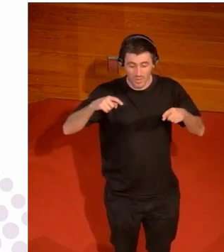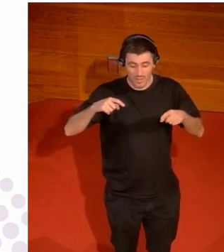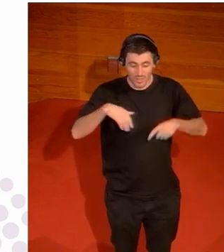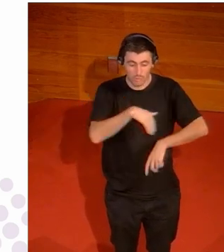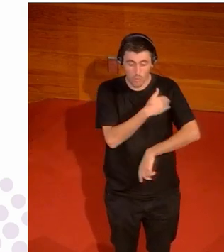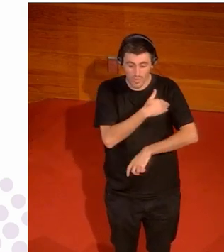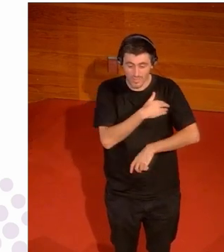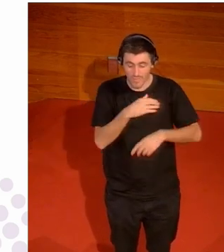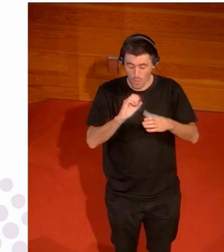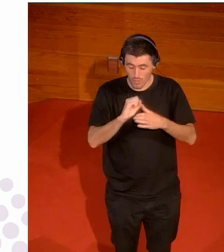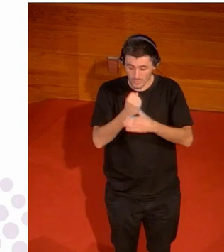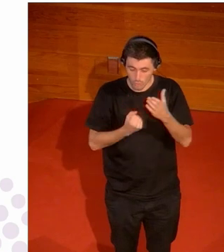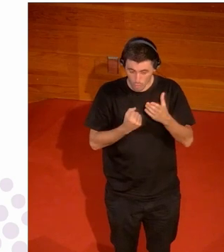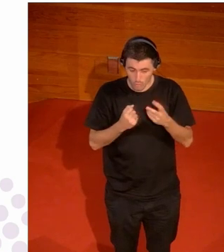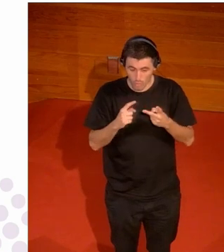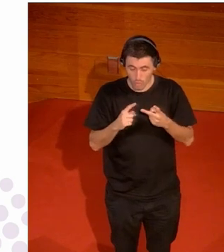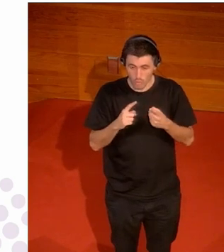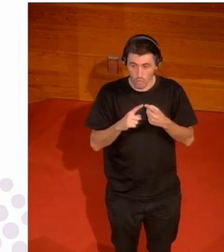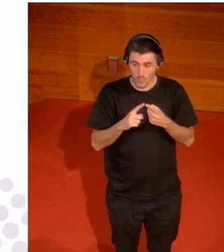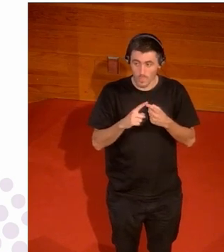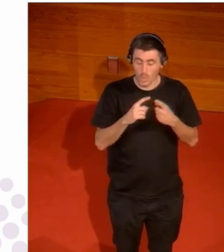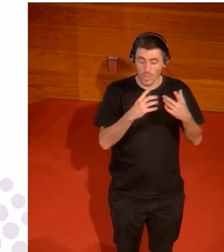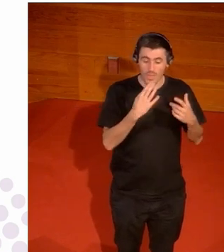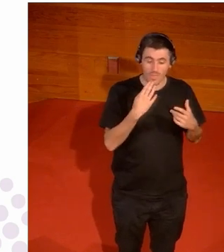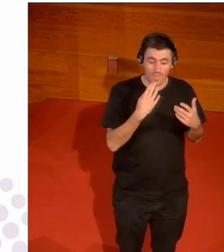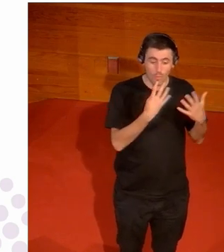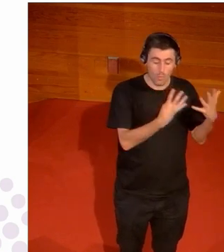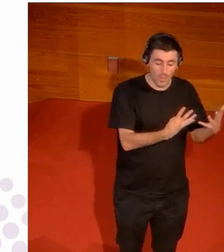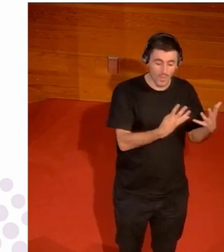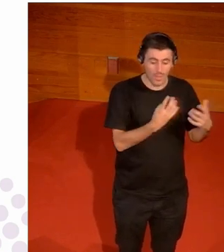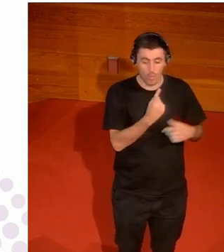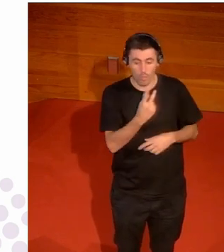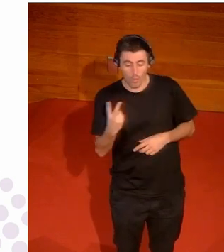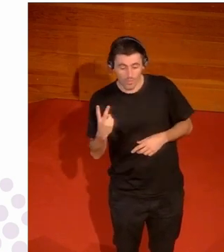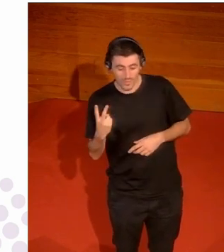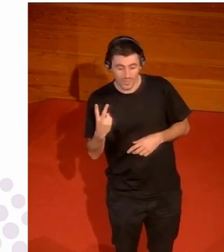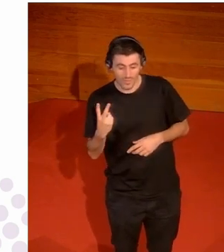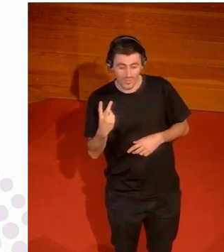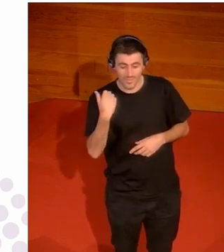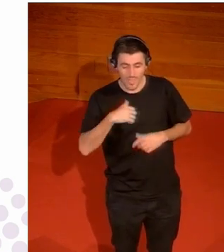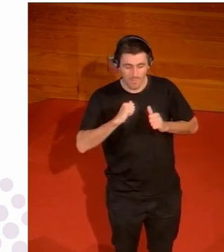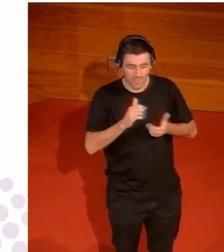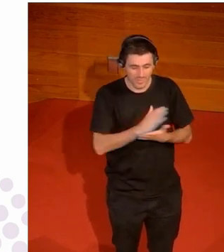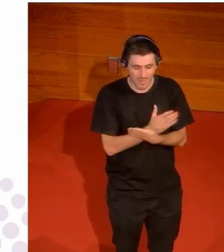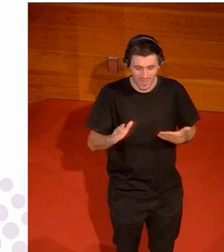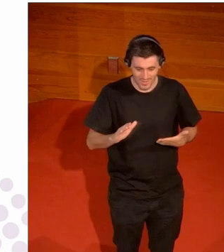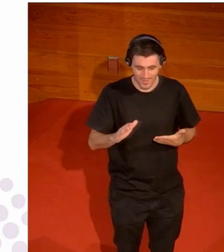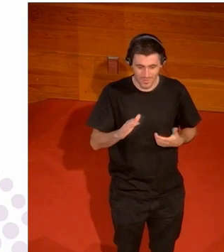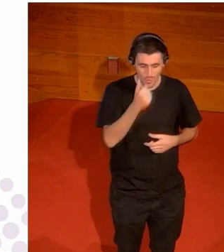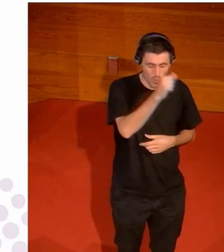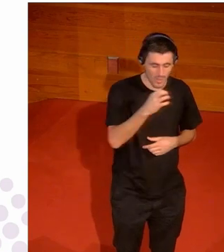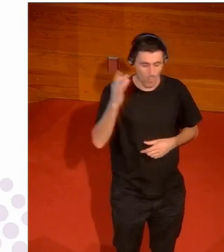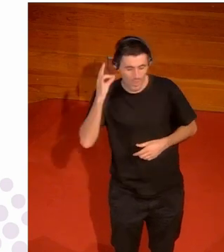juntos chicos y chicas hasta los 8, 9, 10 años en donde ya empiezan a divergir y por un lado compiten las mujeres y por otro lado compiten los hombres porque por